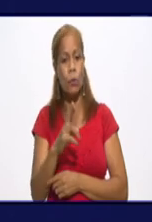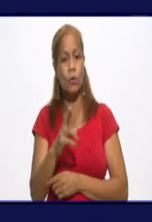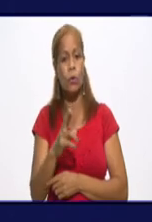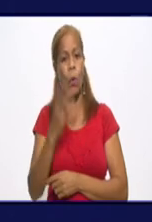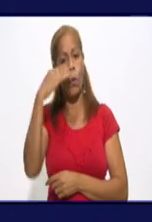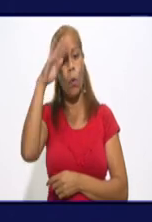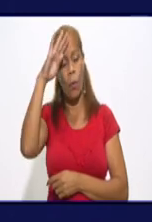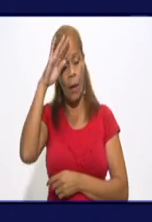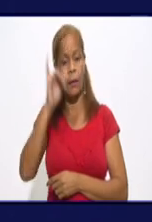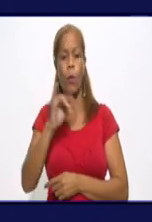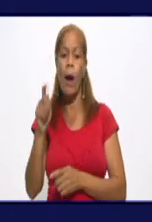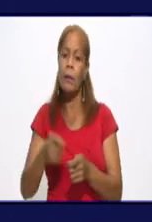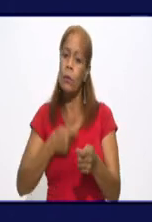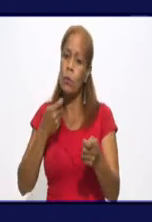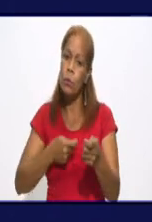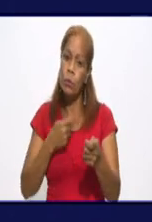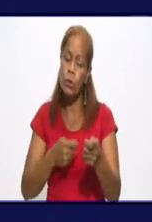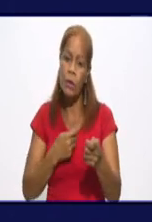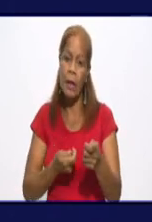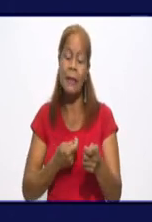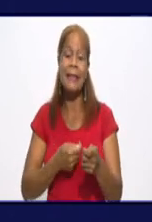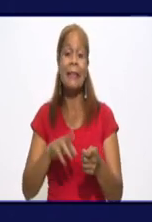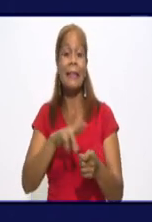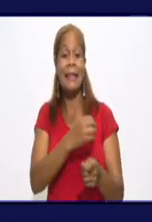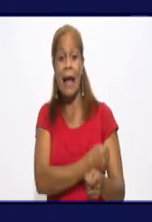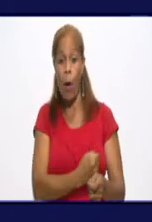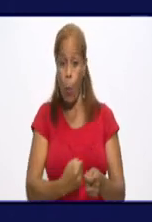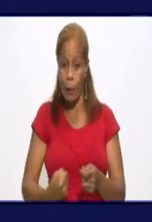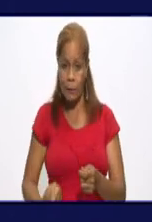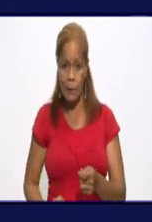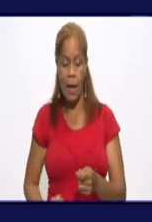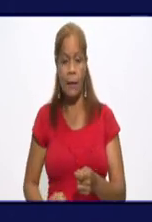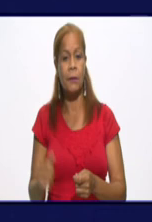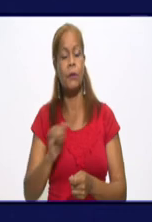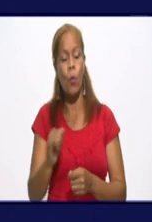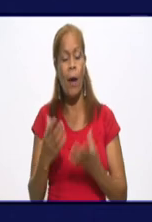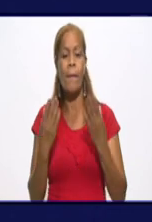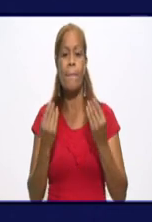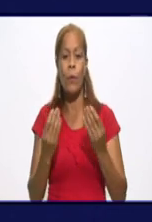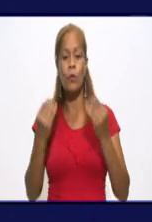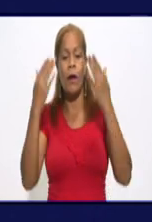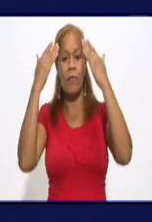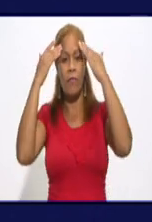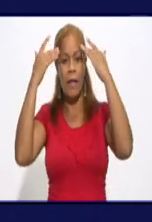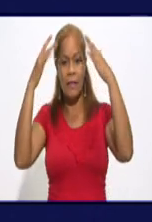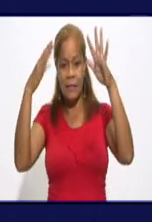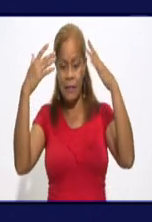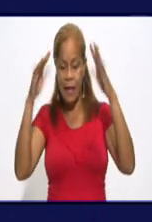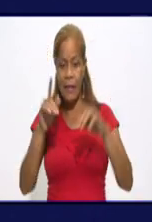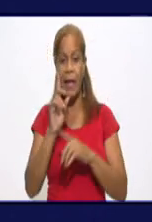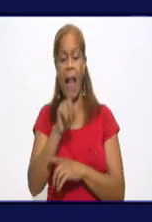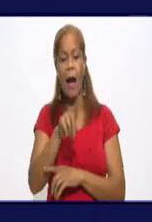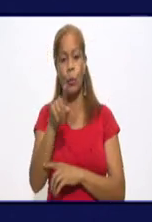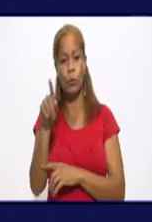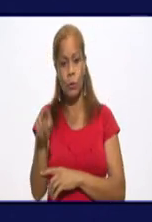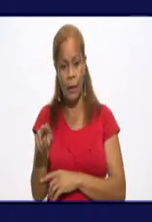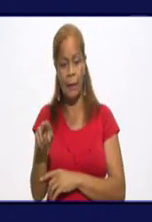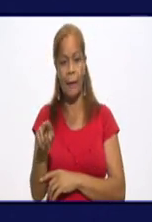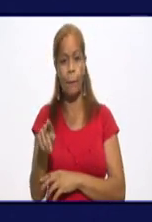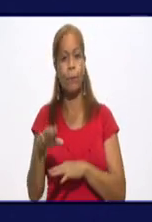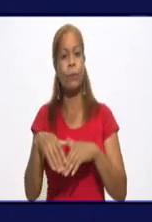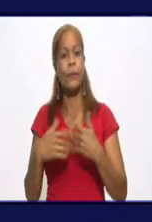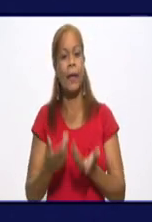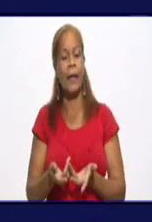vamos a combatir, vamos a resistir y vamos a triunfar. Por tanto, Yonel, muchas felicidades nuevamente a ustedes, que son